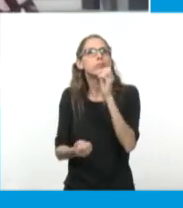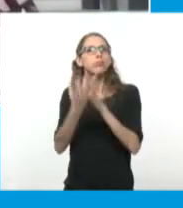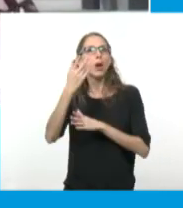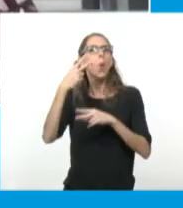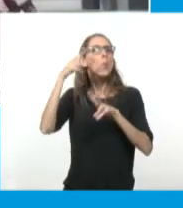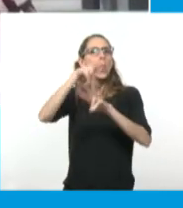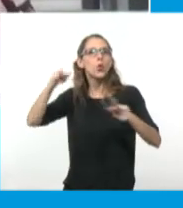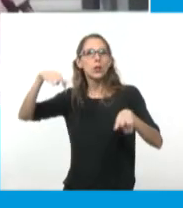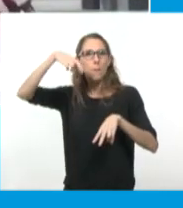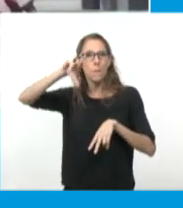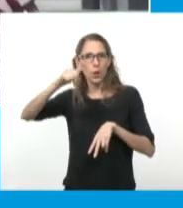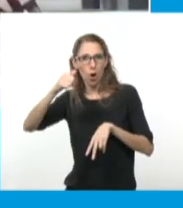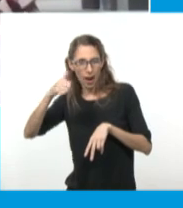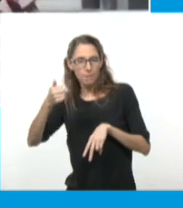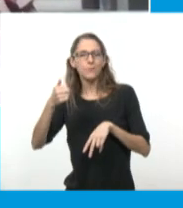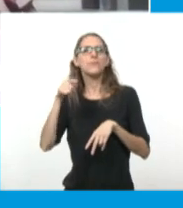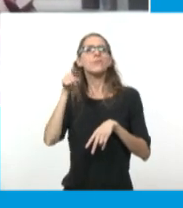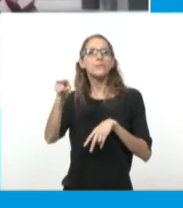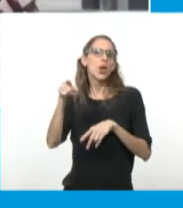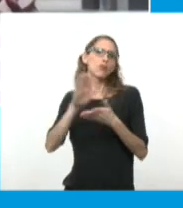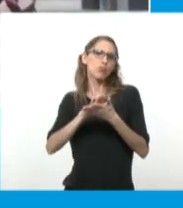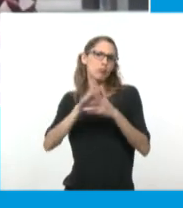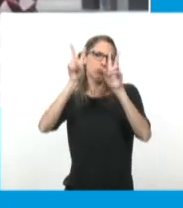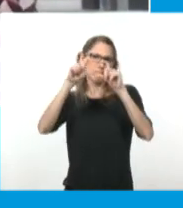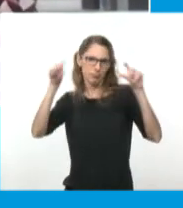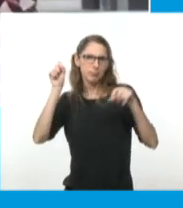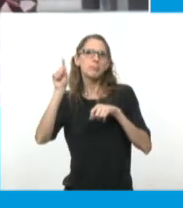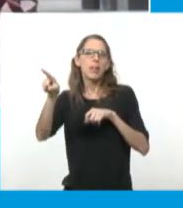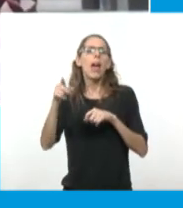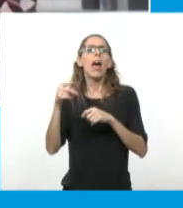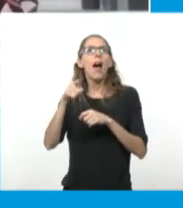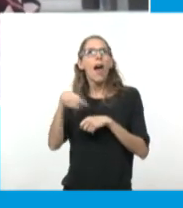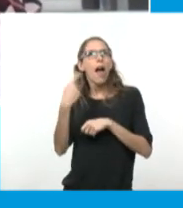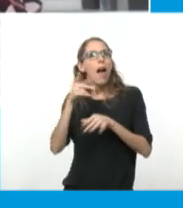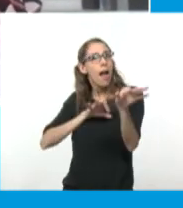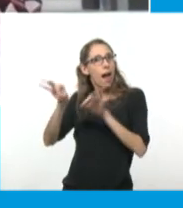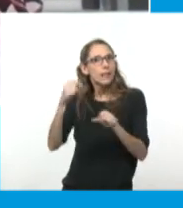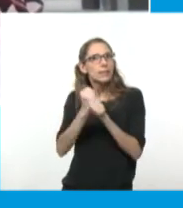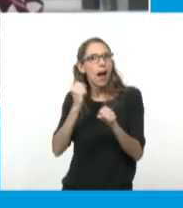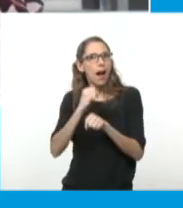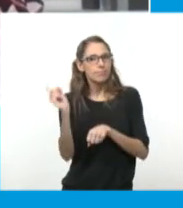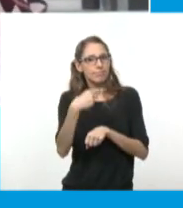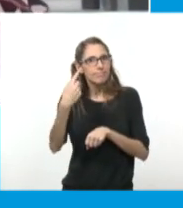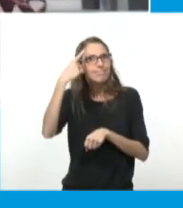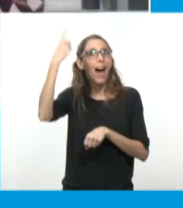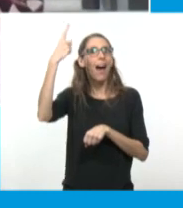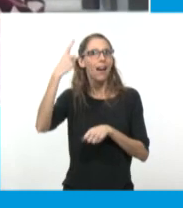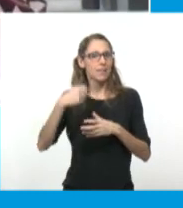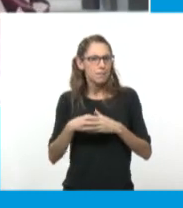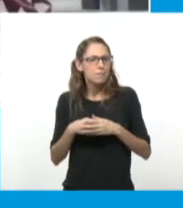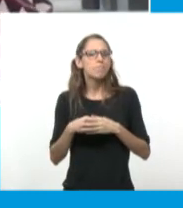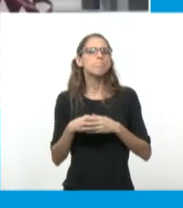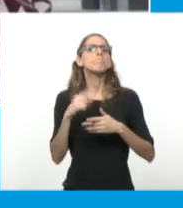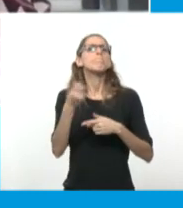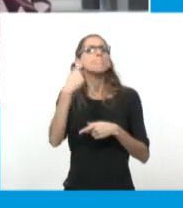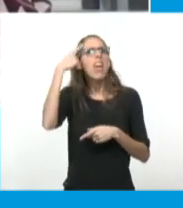que se llamaba Long Distant Relationship, y nuestra idea fue dar, o sea,